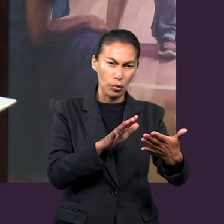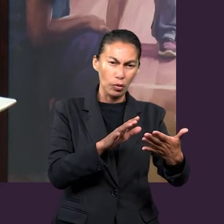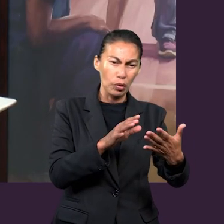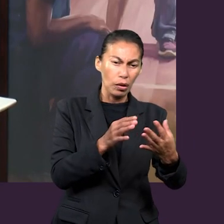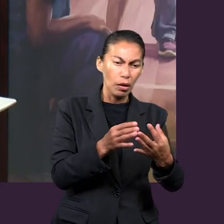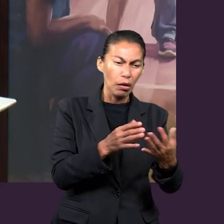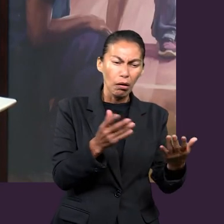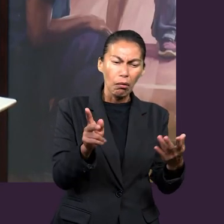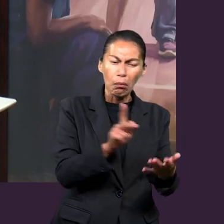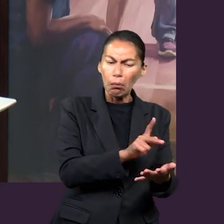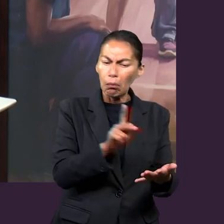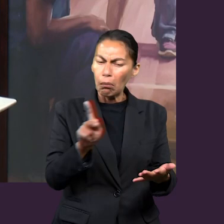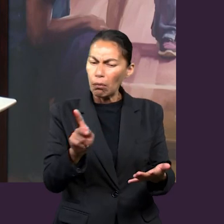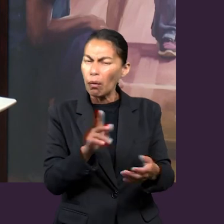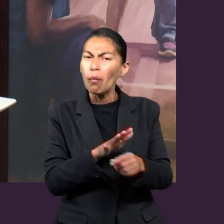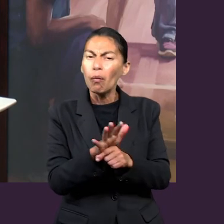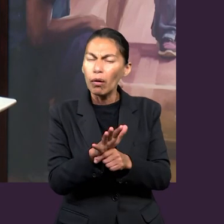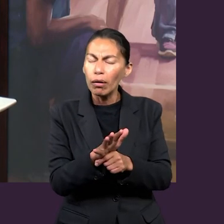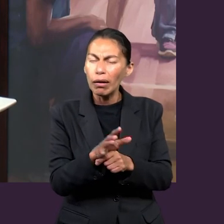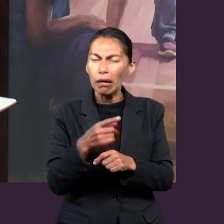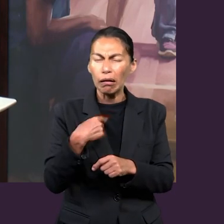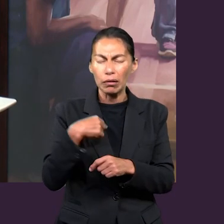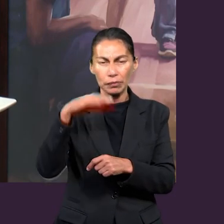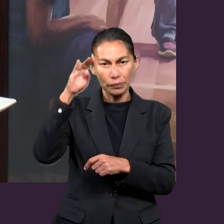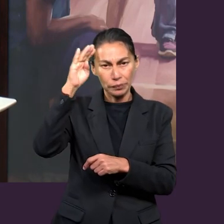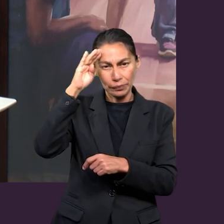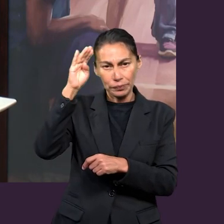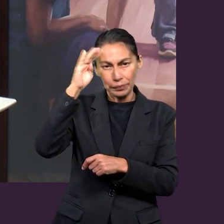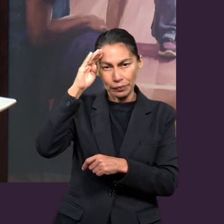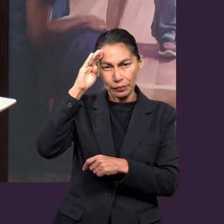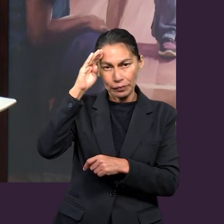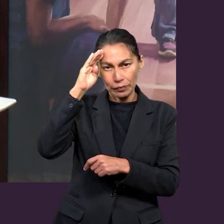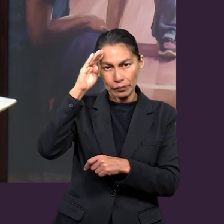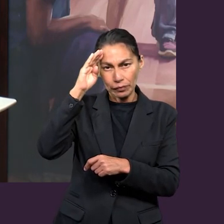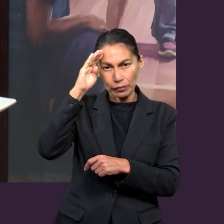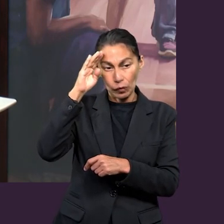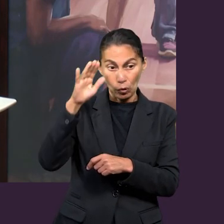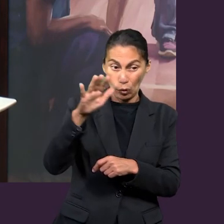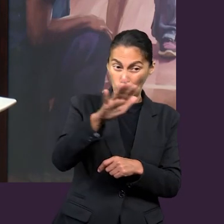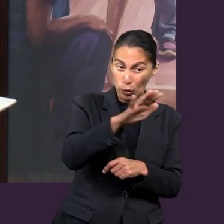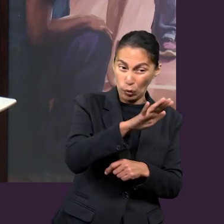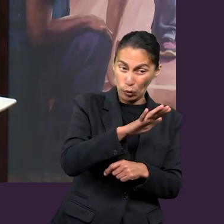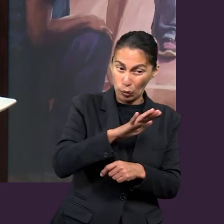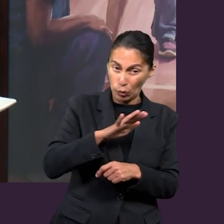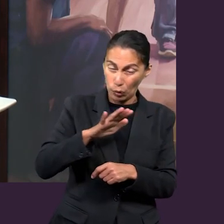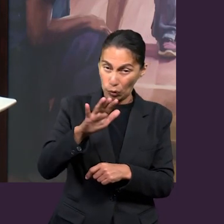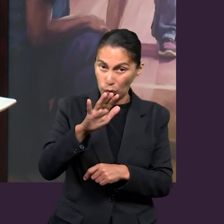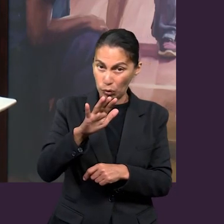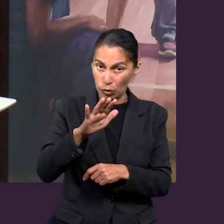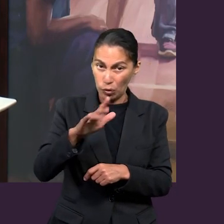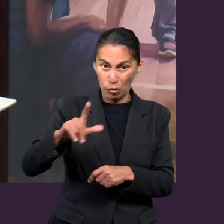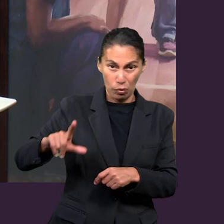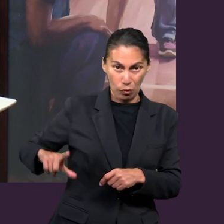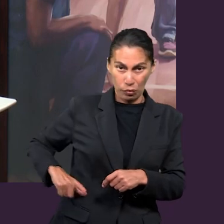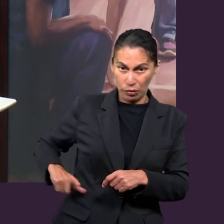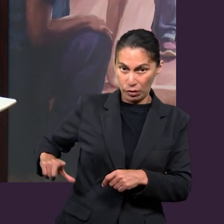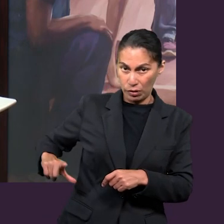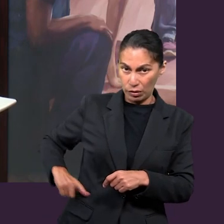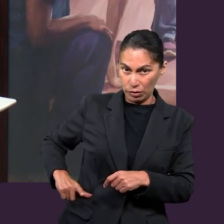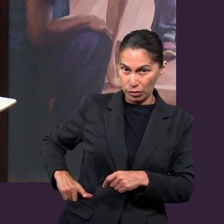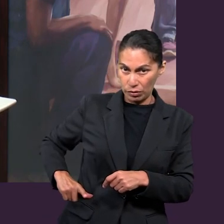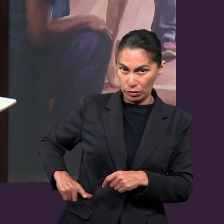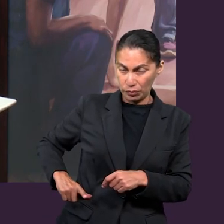común que tiene ese versículo. Y creo que uno de los principales es todo principado, o sea, todo